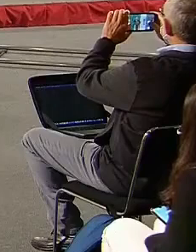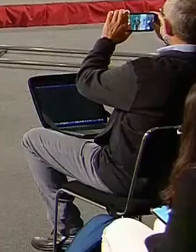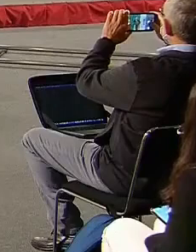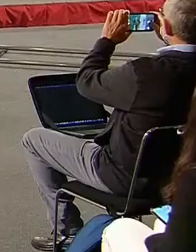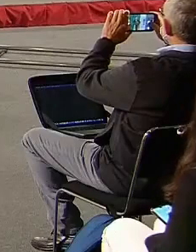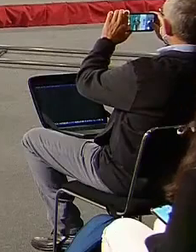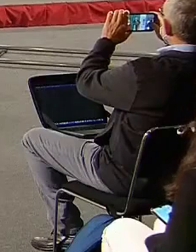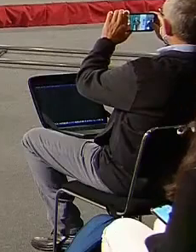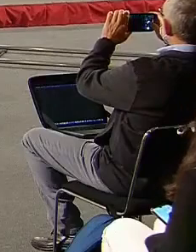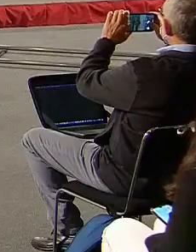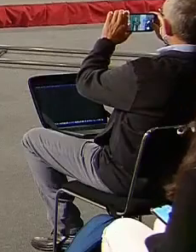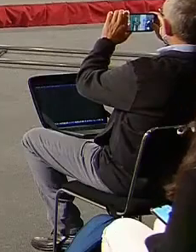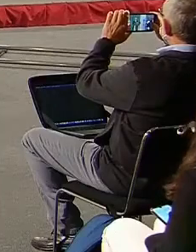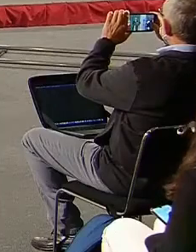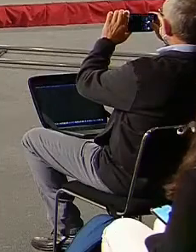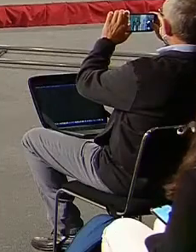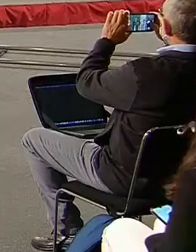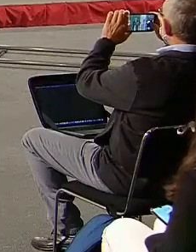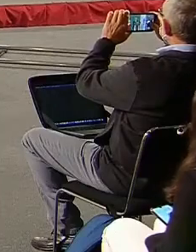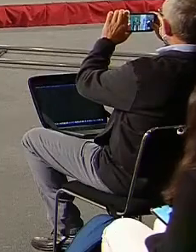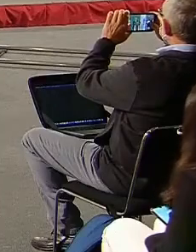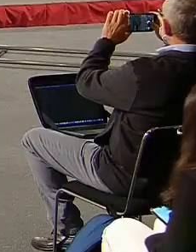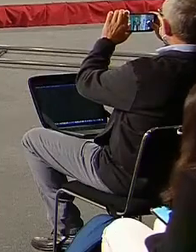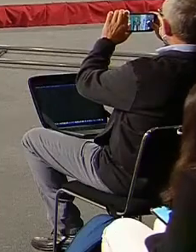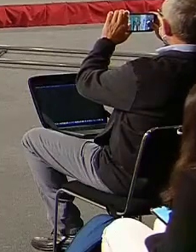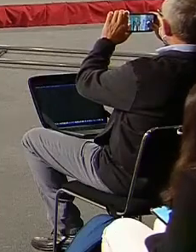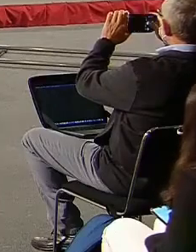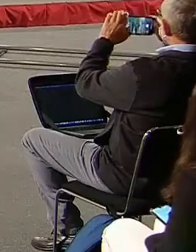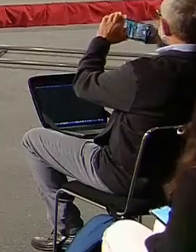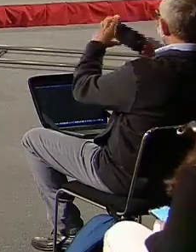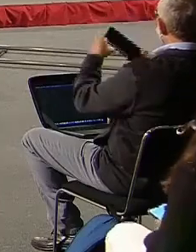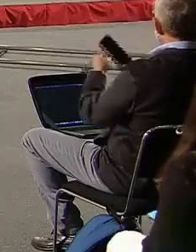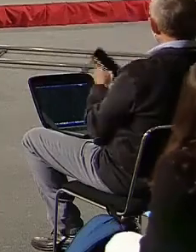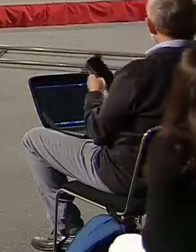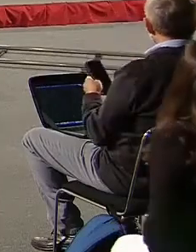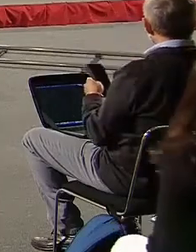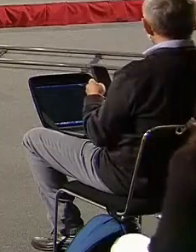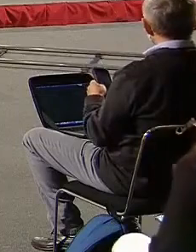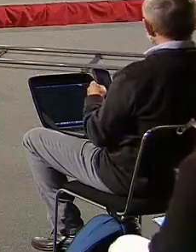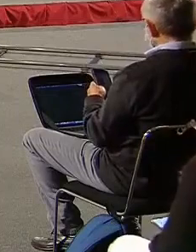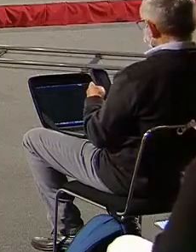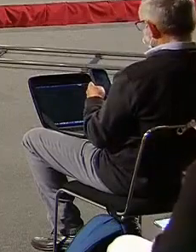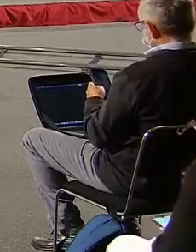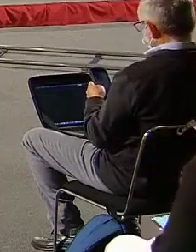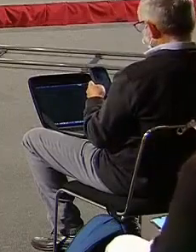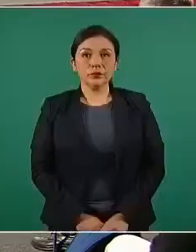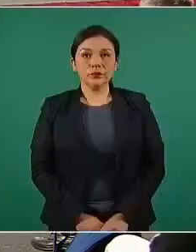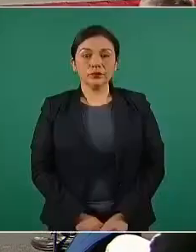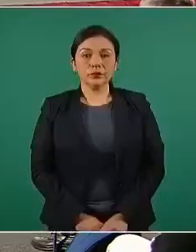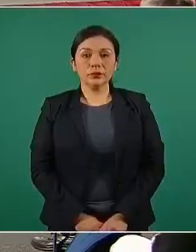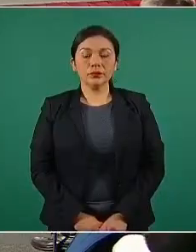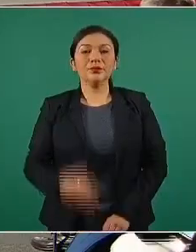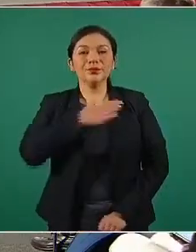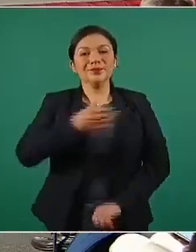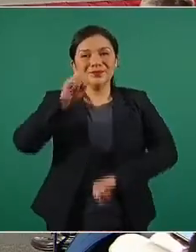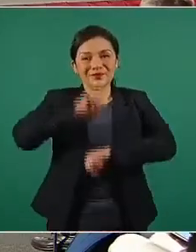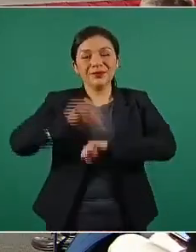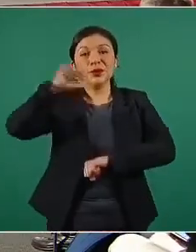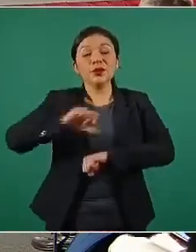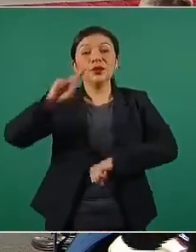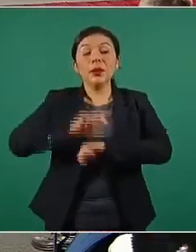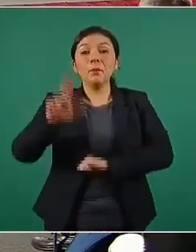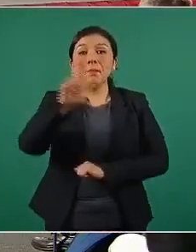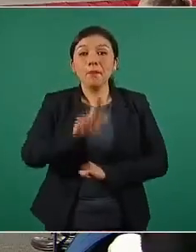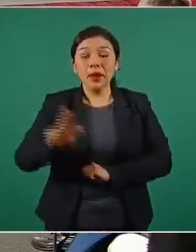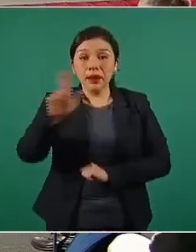Bueno, hoy martes vamos a informar sobre el estado de